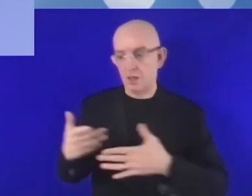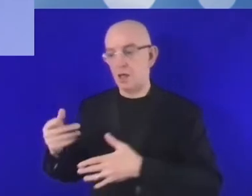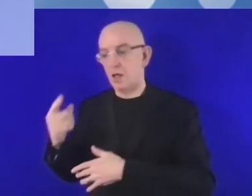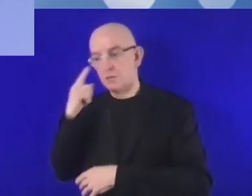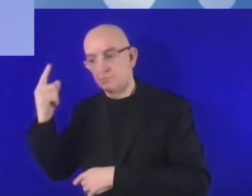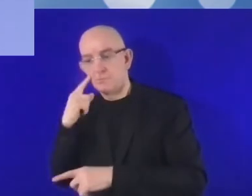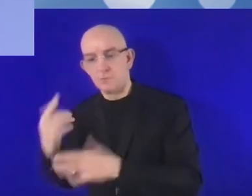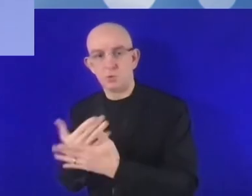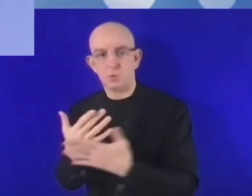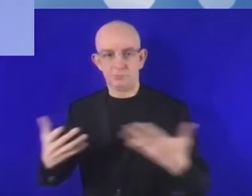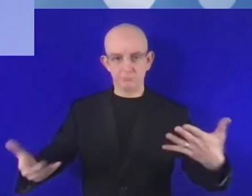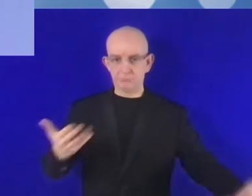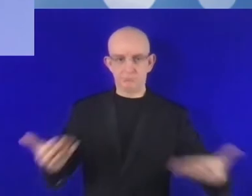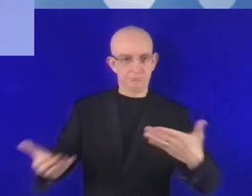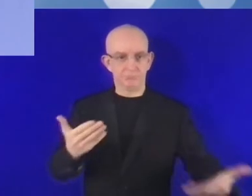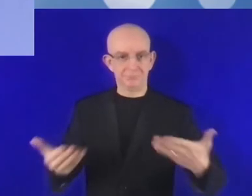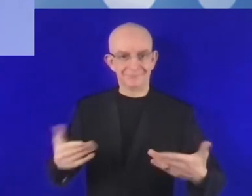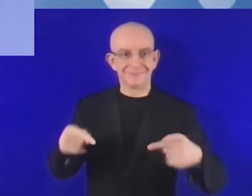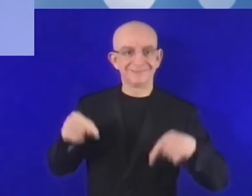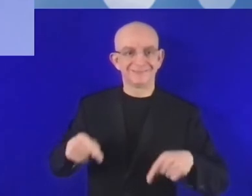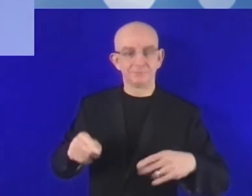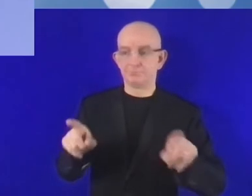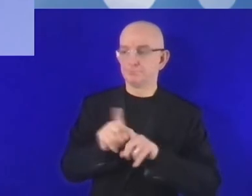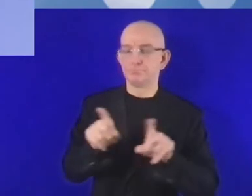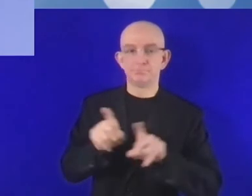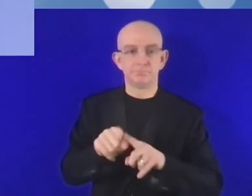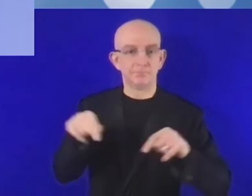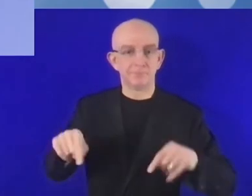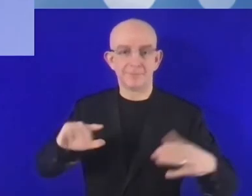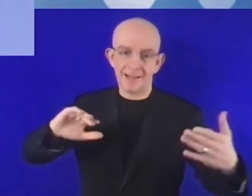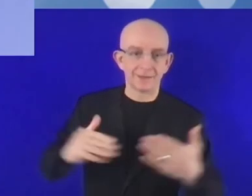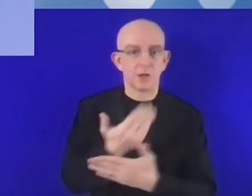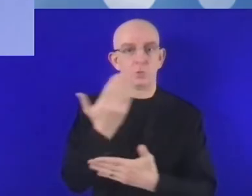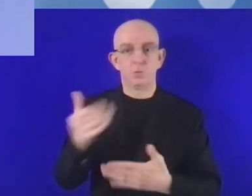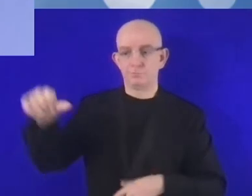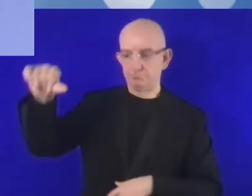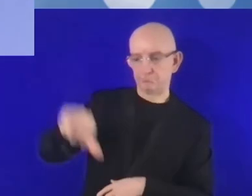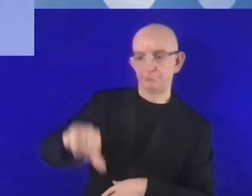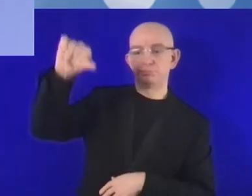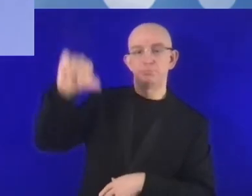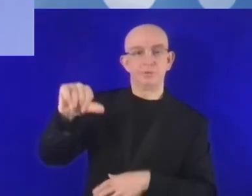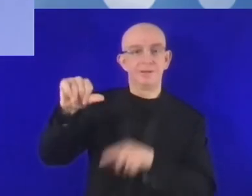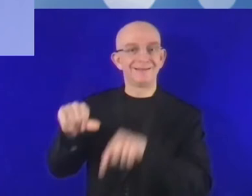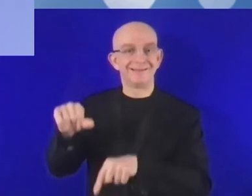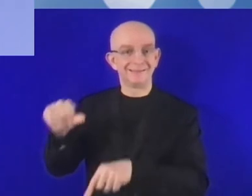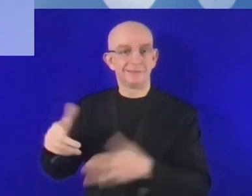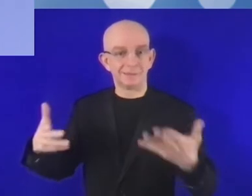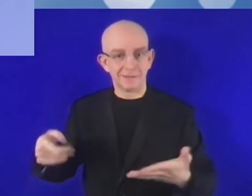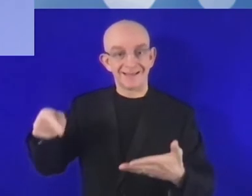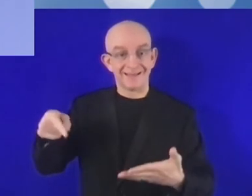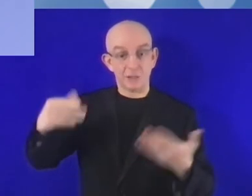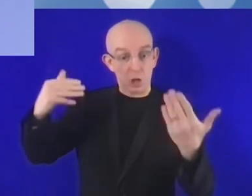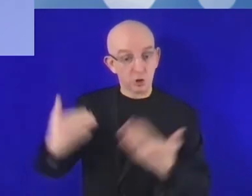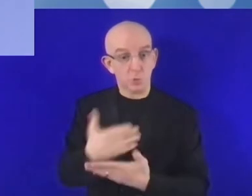de datos. Los datos es el petróleo del siglo XXI. Es decir, los datos